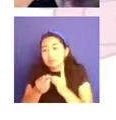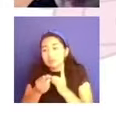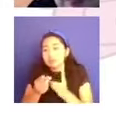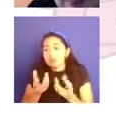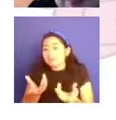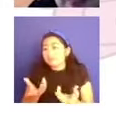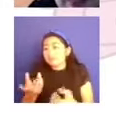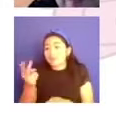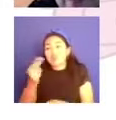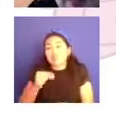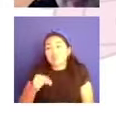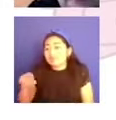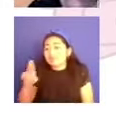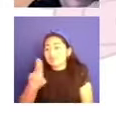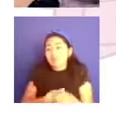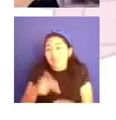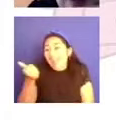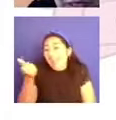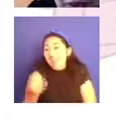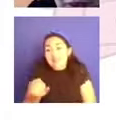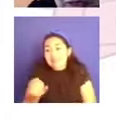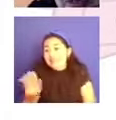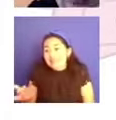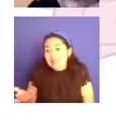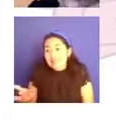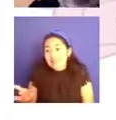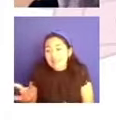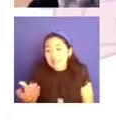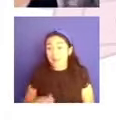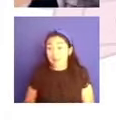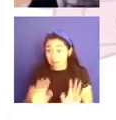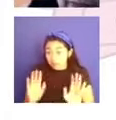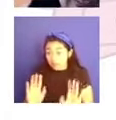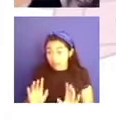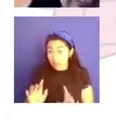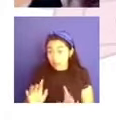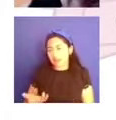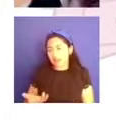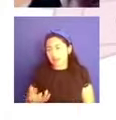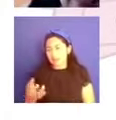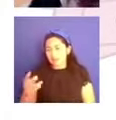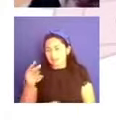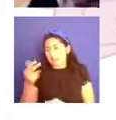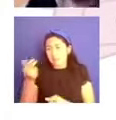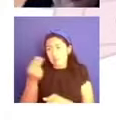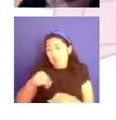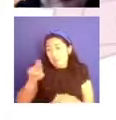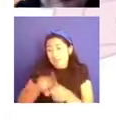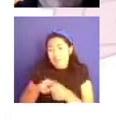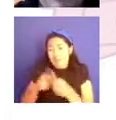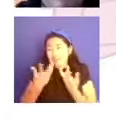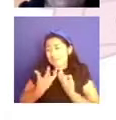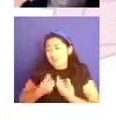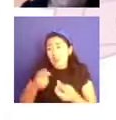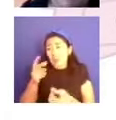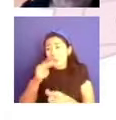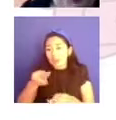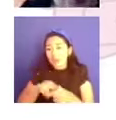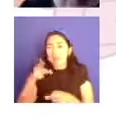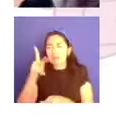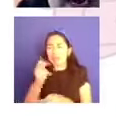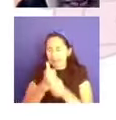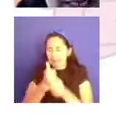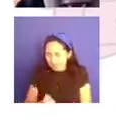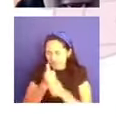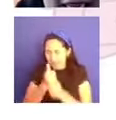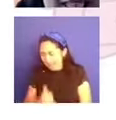es parte de la vida, pero el sufrimiento es opcional, por ahí nos dice, ¿qué piensan ustedes? Para ir concluyendo